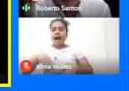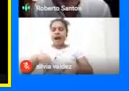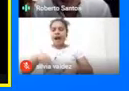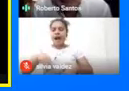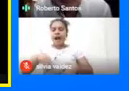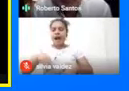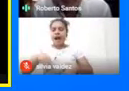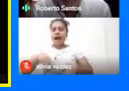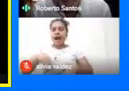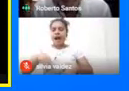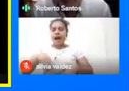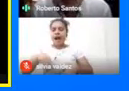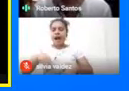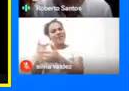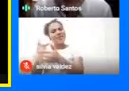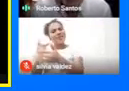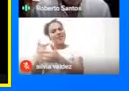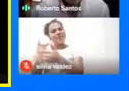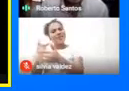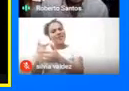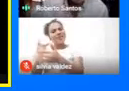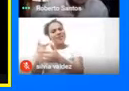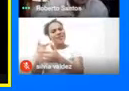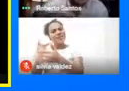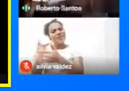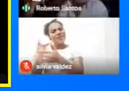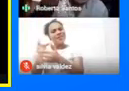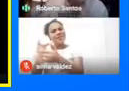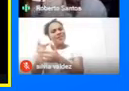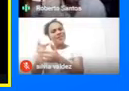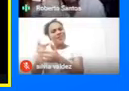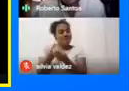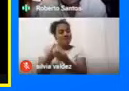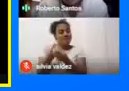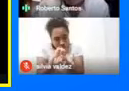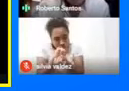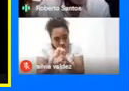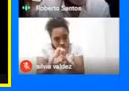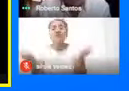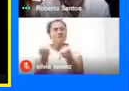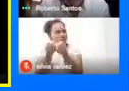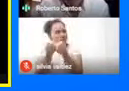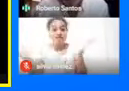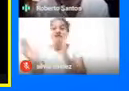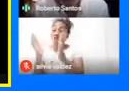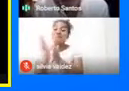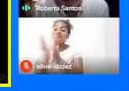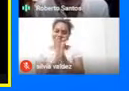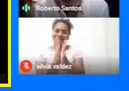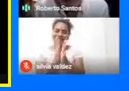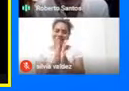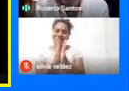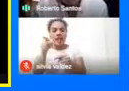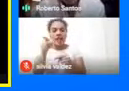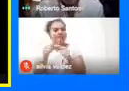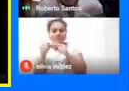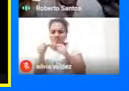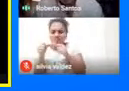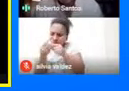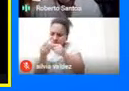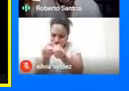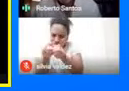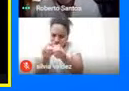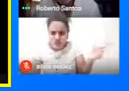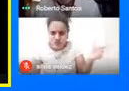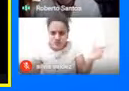van a dar Muchísima Pero muchísima Información Entonces hay Infinidad de destinos Y yo pienso Que los colegios Los